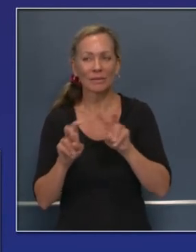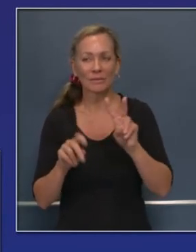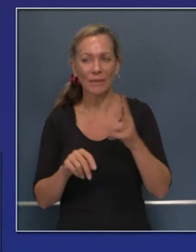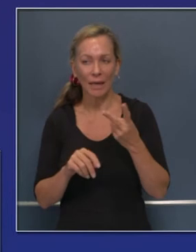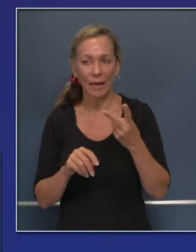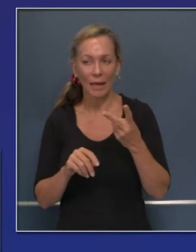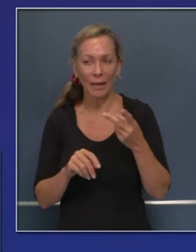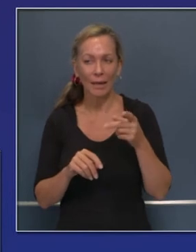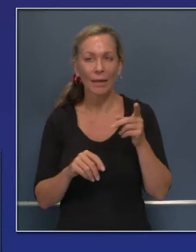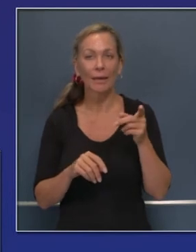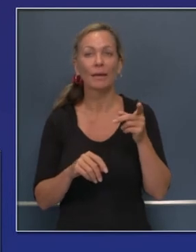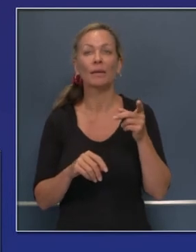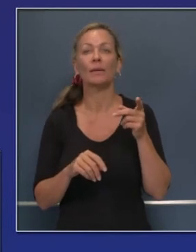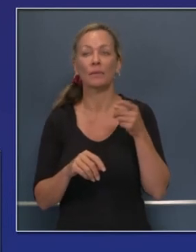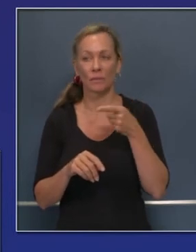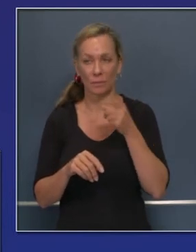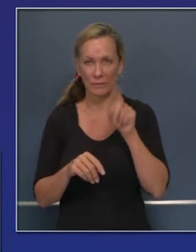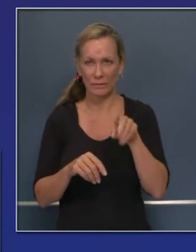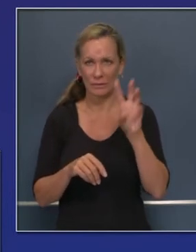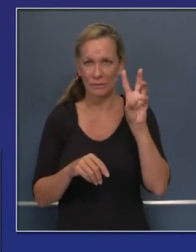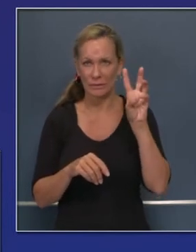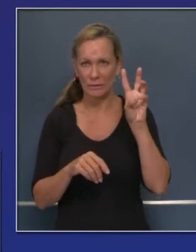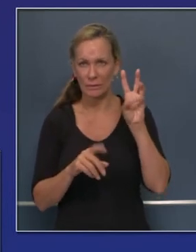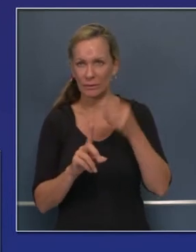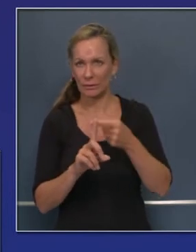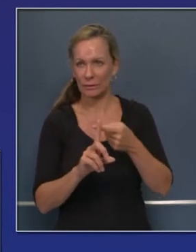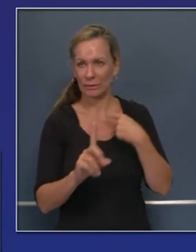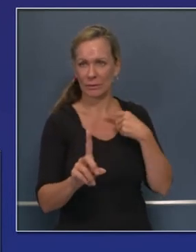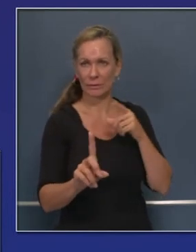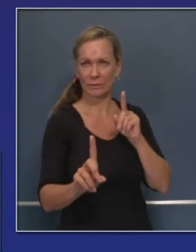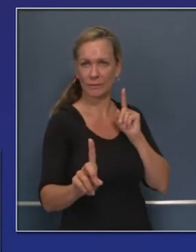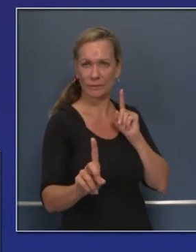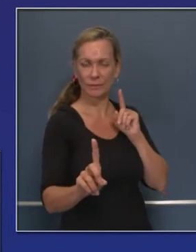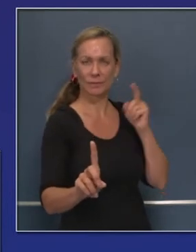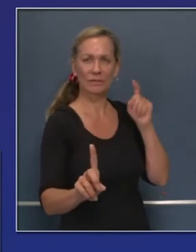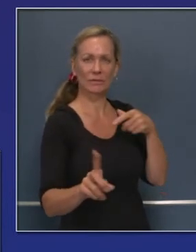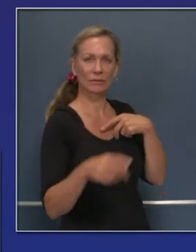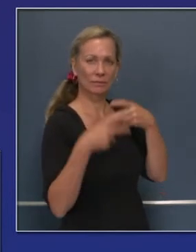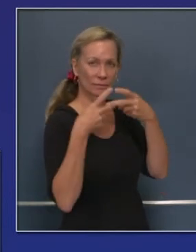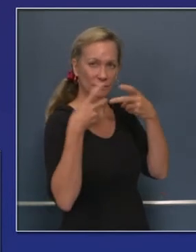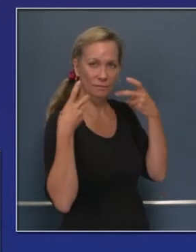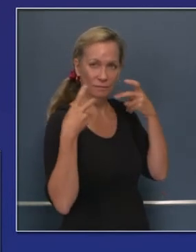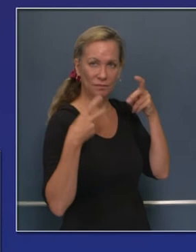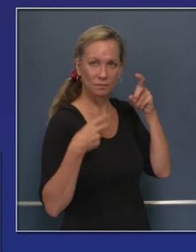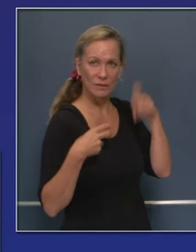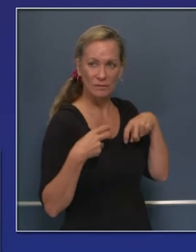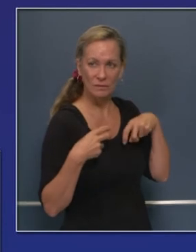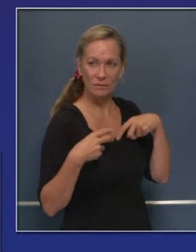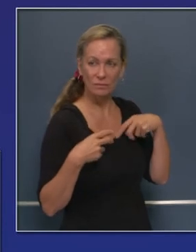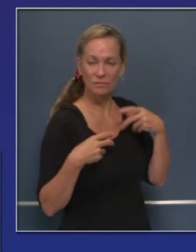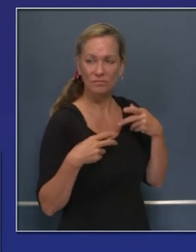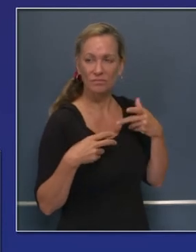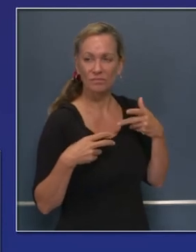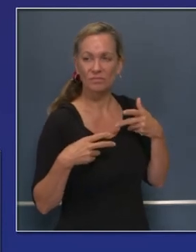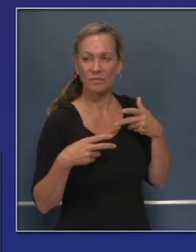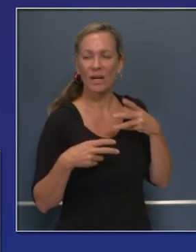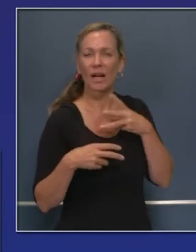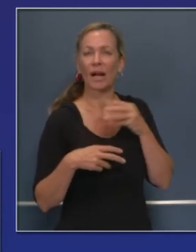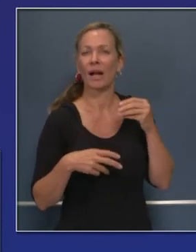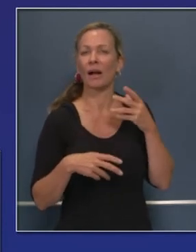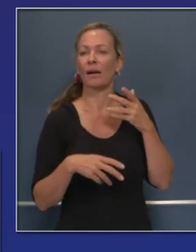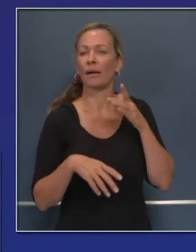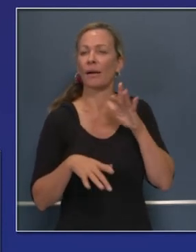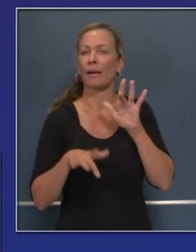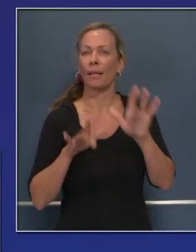distanciamiento social, que fue un requisito, que yo me pusiera una máscara. Y también había instrucciones en cuanto a mi distancia con otras personas